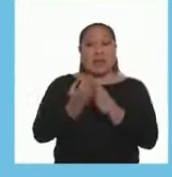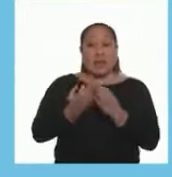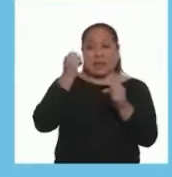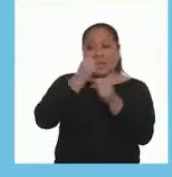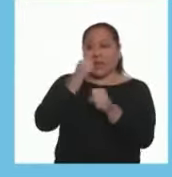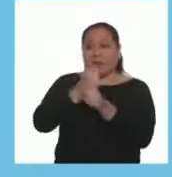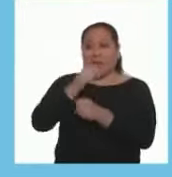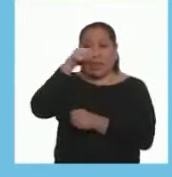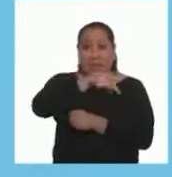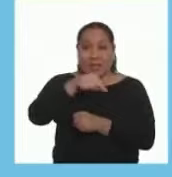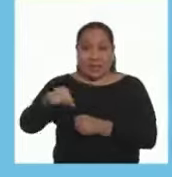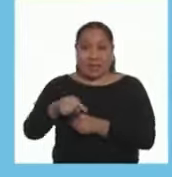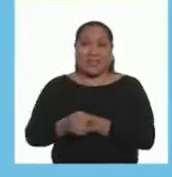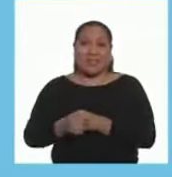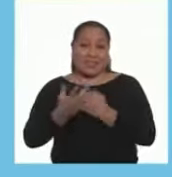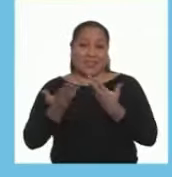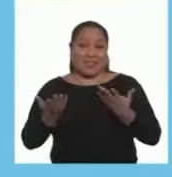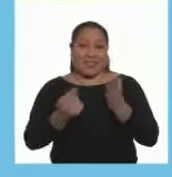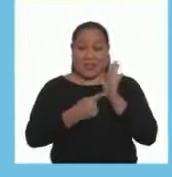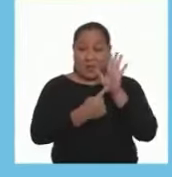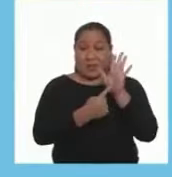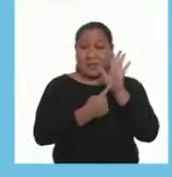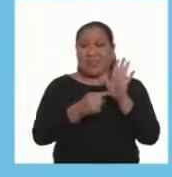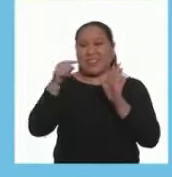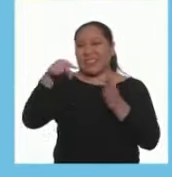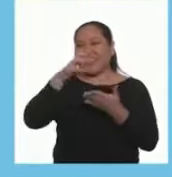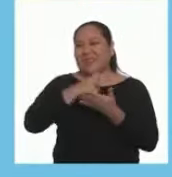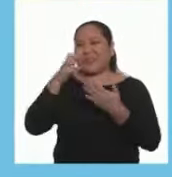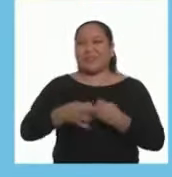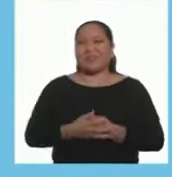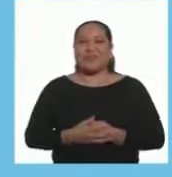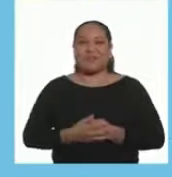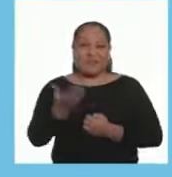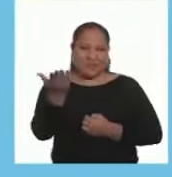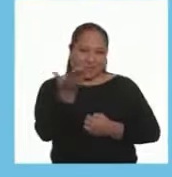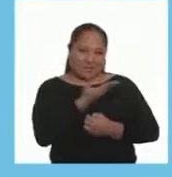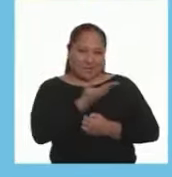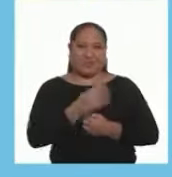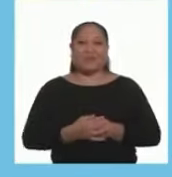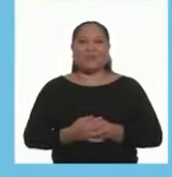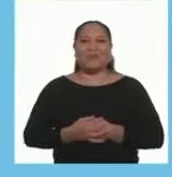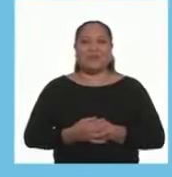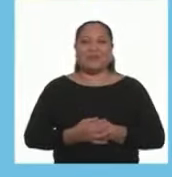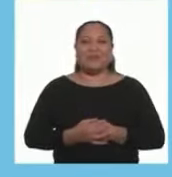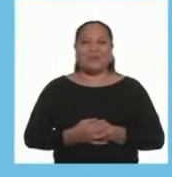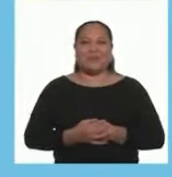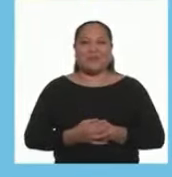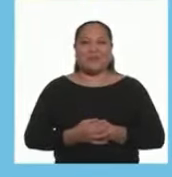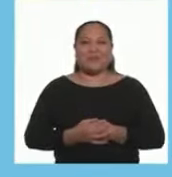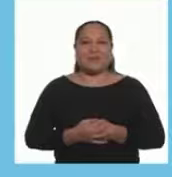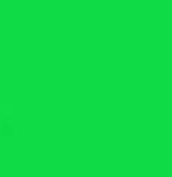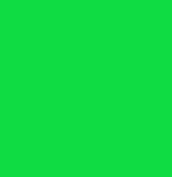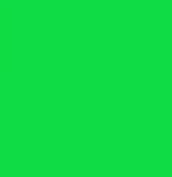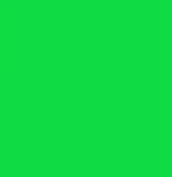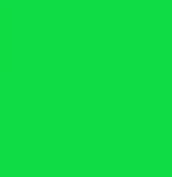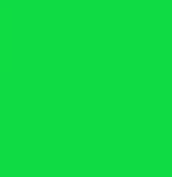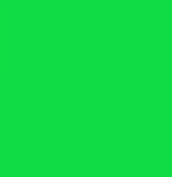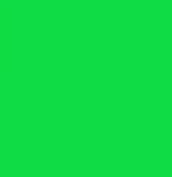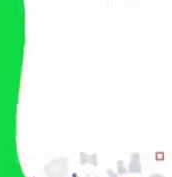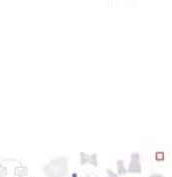Como las familias Realizan Las actividades Que les mostramos En los programas Adelante estudio